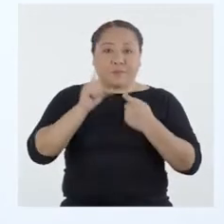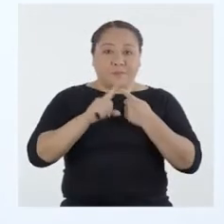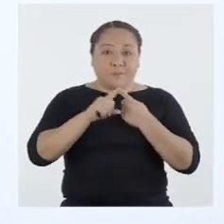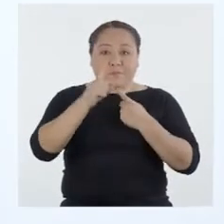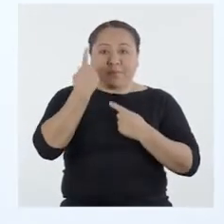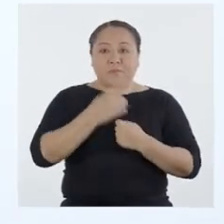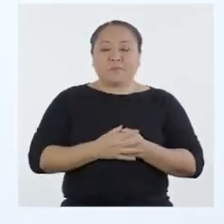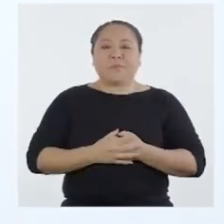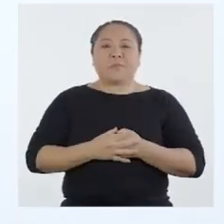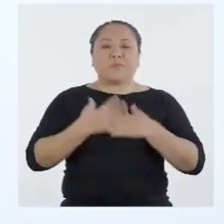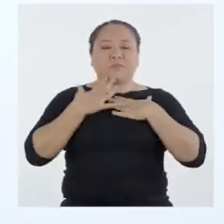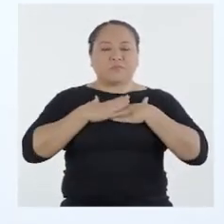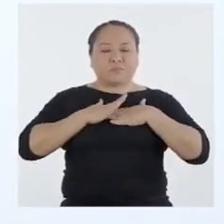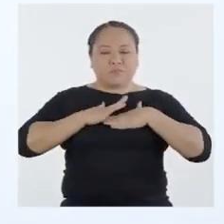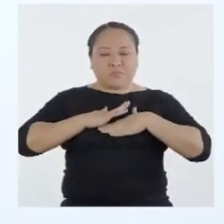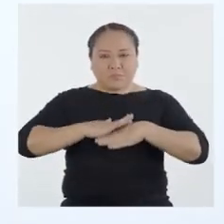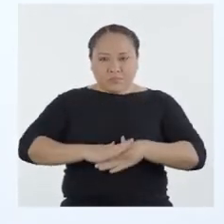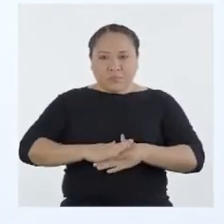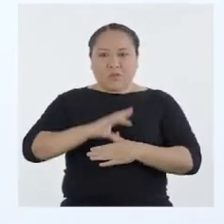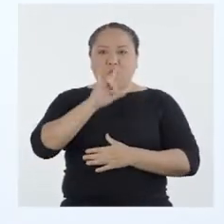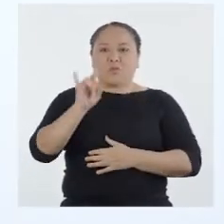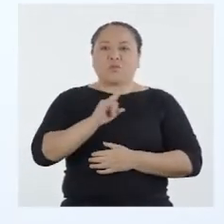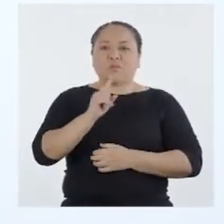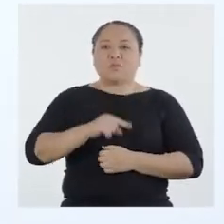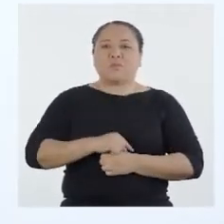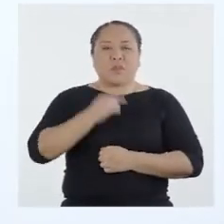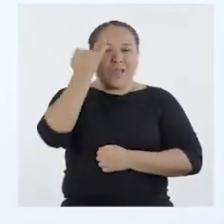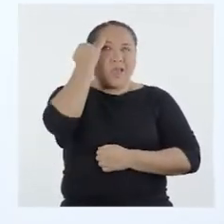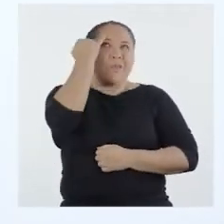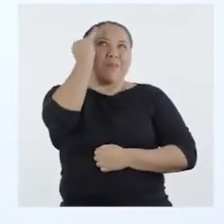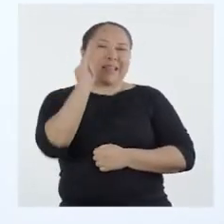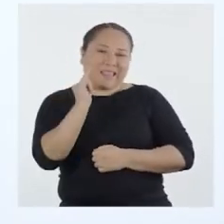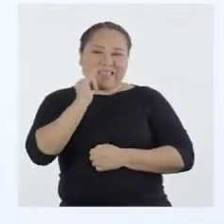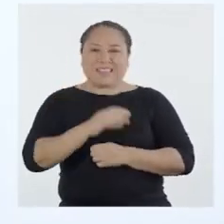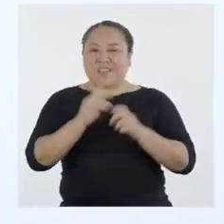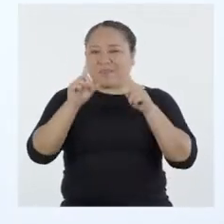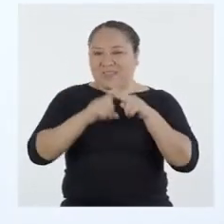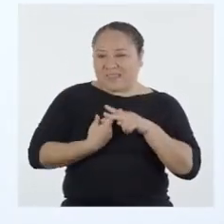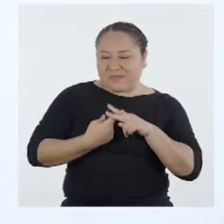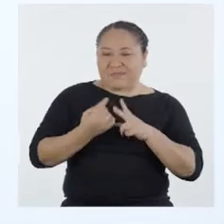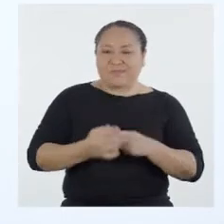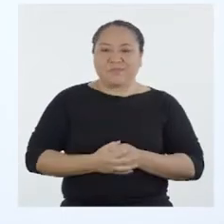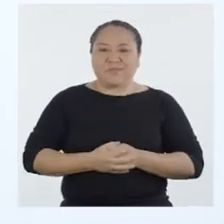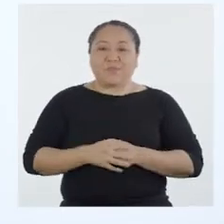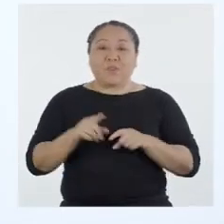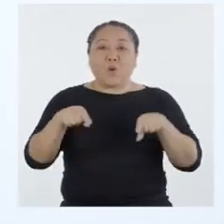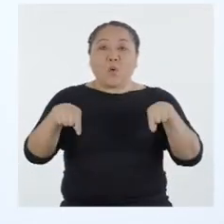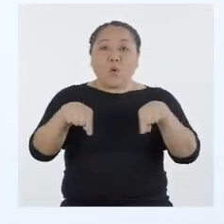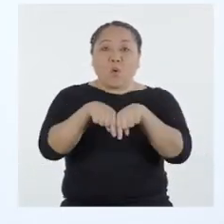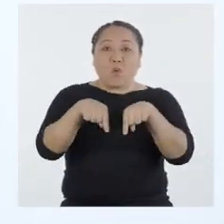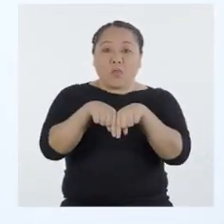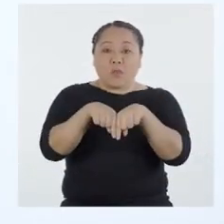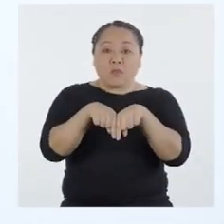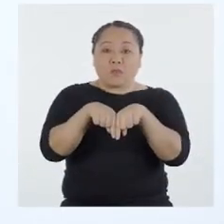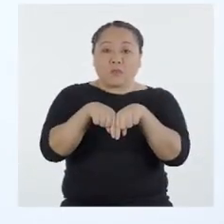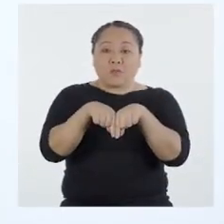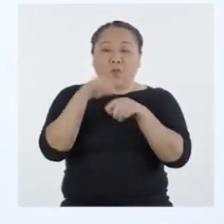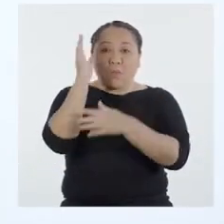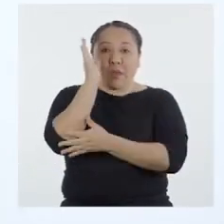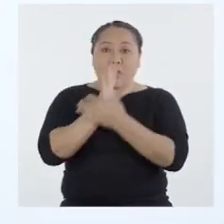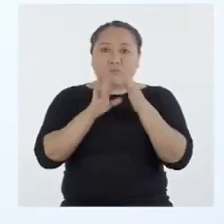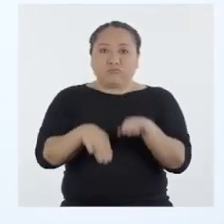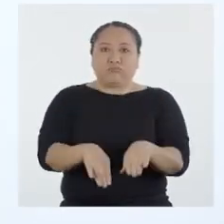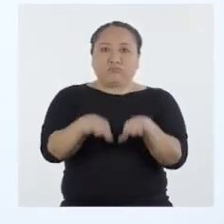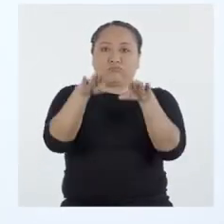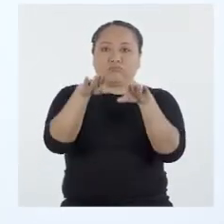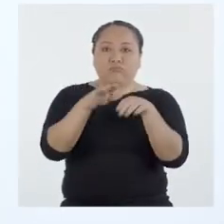Primero vamos a relajarnos y para eso usaremos nuestra imaginación. ¡Empecemos! Junta las piernas y estira